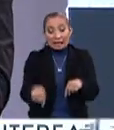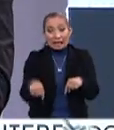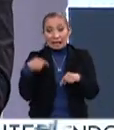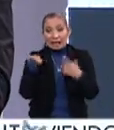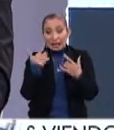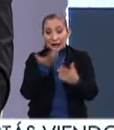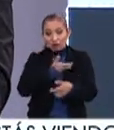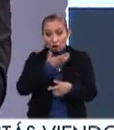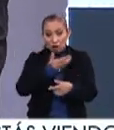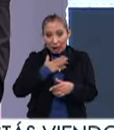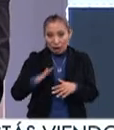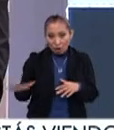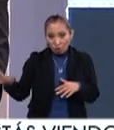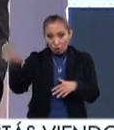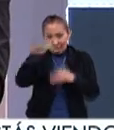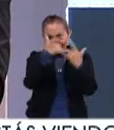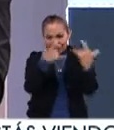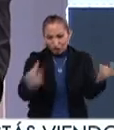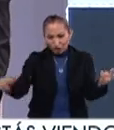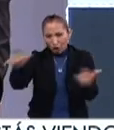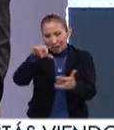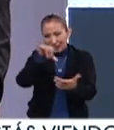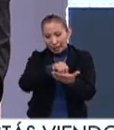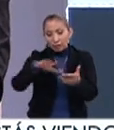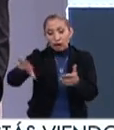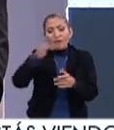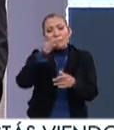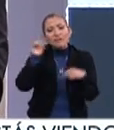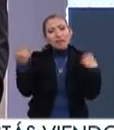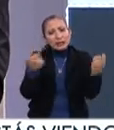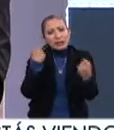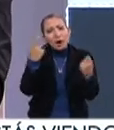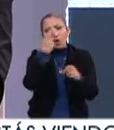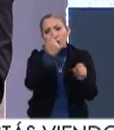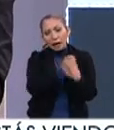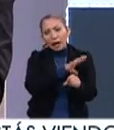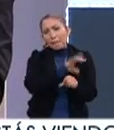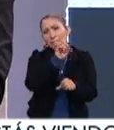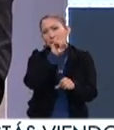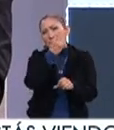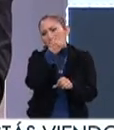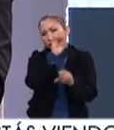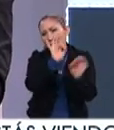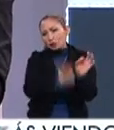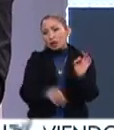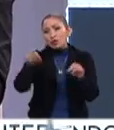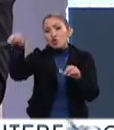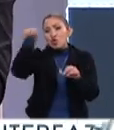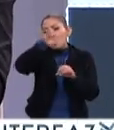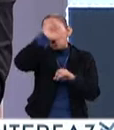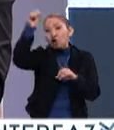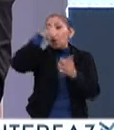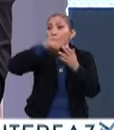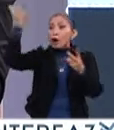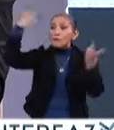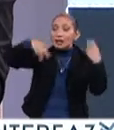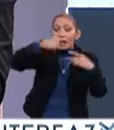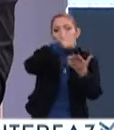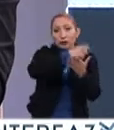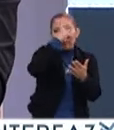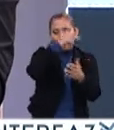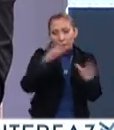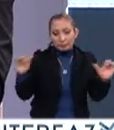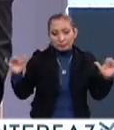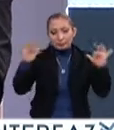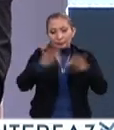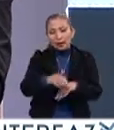en el centro histórico, pero sí es un festival que tiene, normalmente cada año hay un 25% de eventos que vienen de otros horizontes, ¿no? De la Ciudad de México,